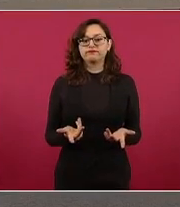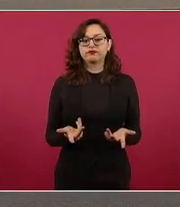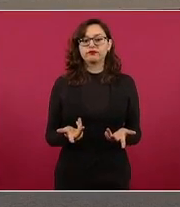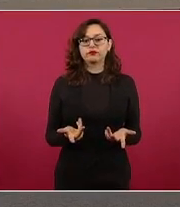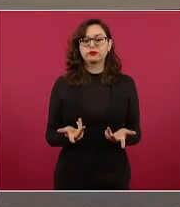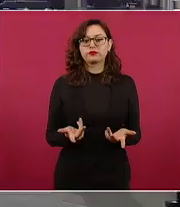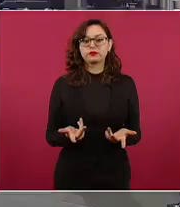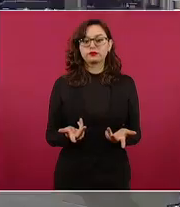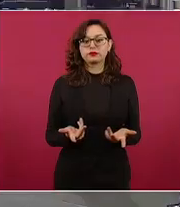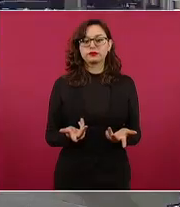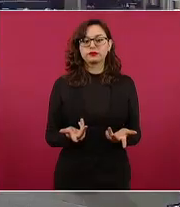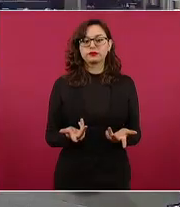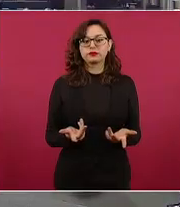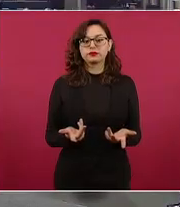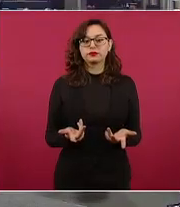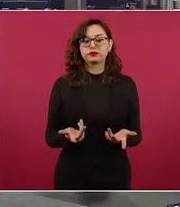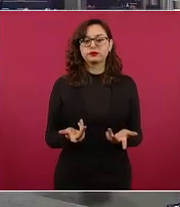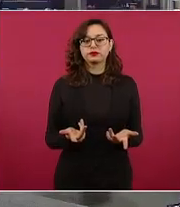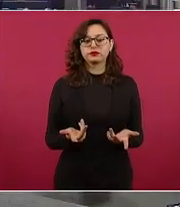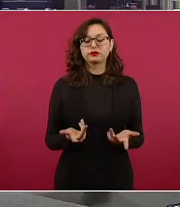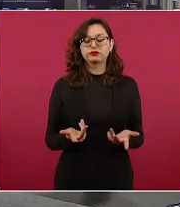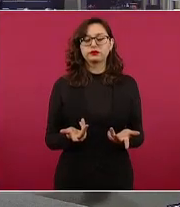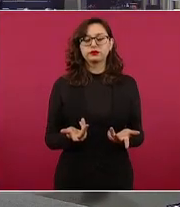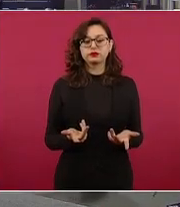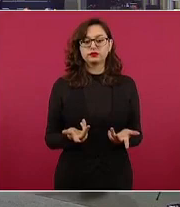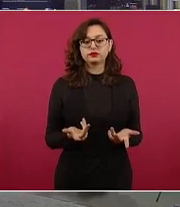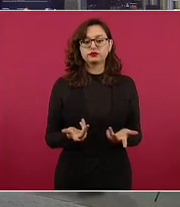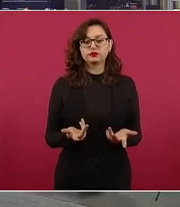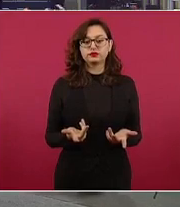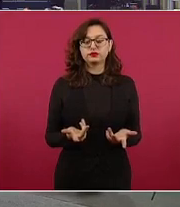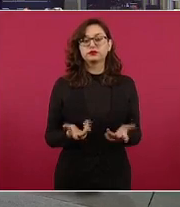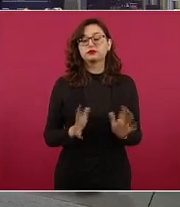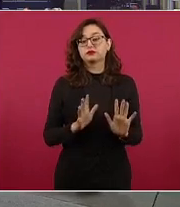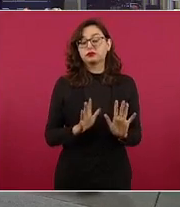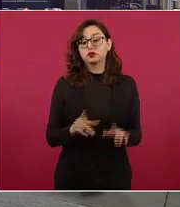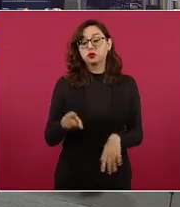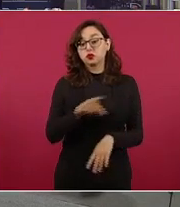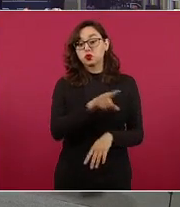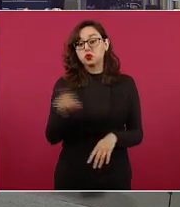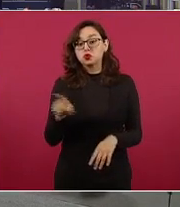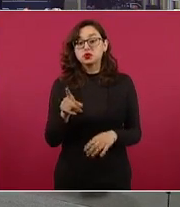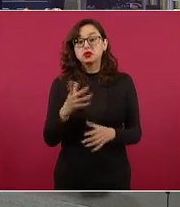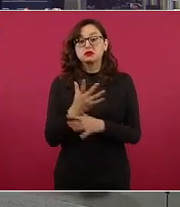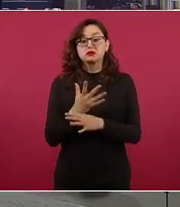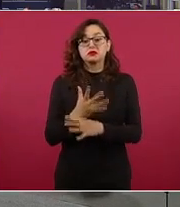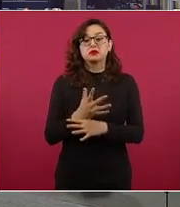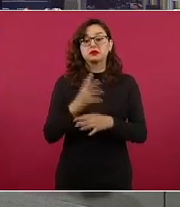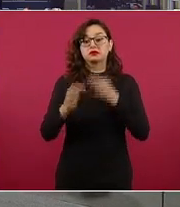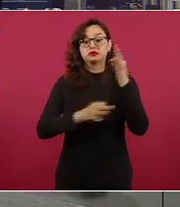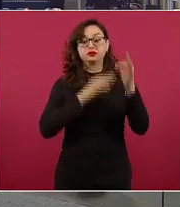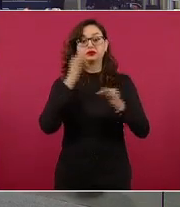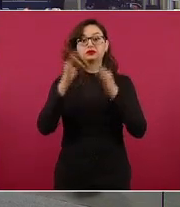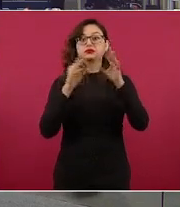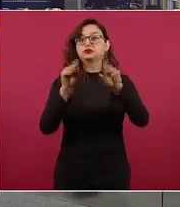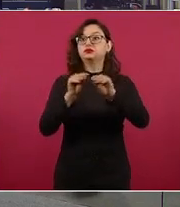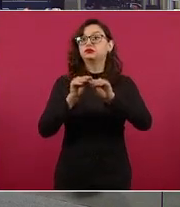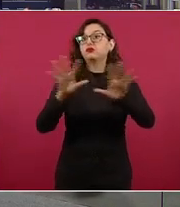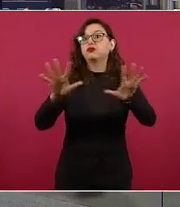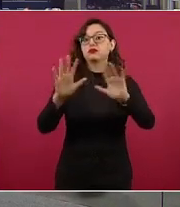como se difunde en el extranjero